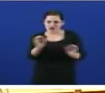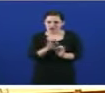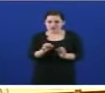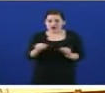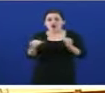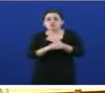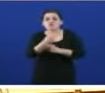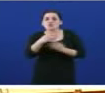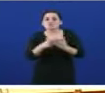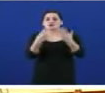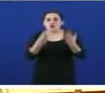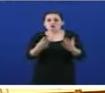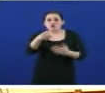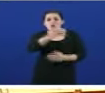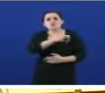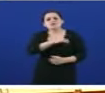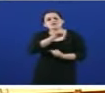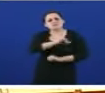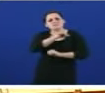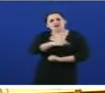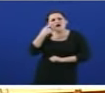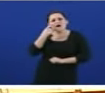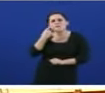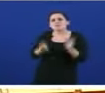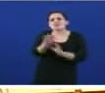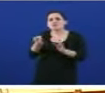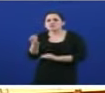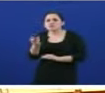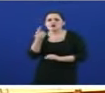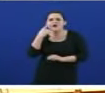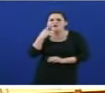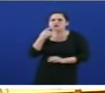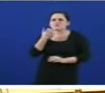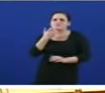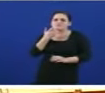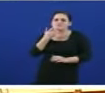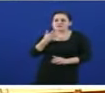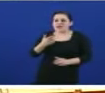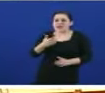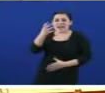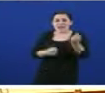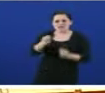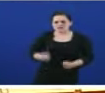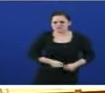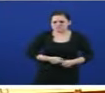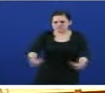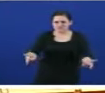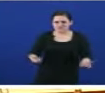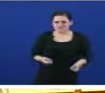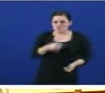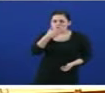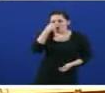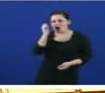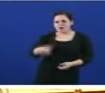outubro do ano 2008 alertaba vostede de que os produtores tiñan que tirar coleite para chamar a atención sobre a súa situación. No debate de